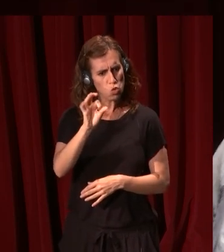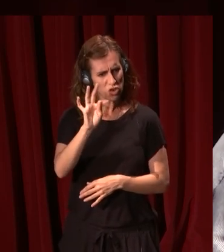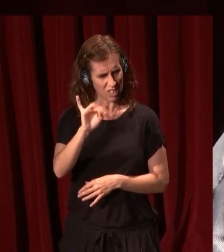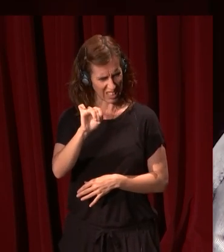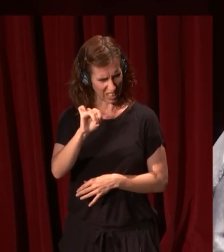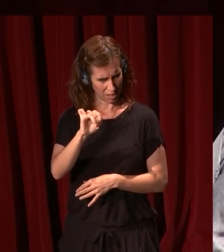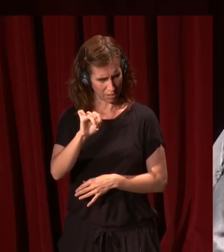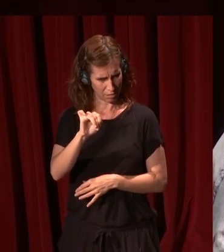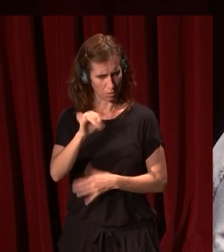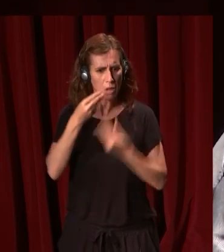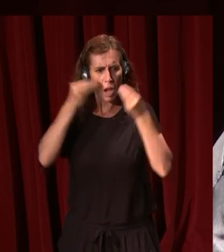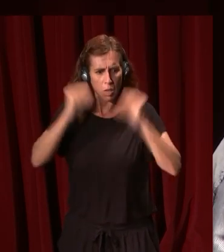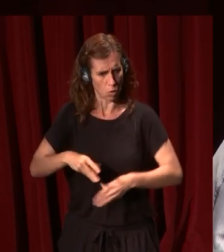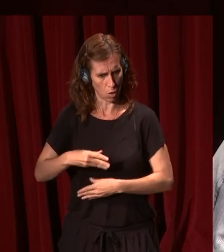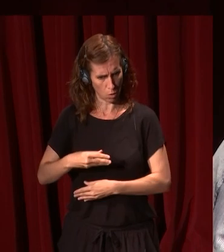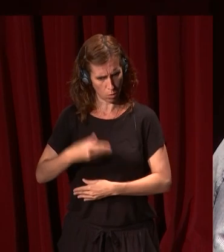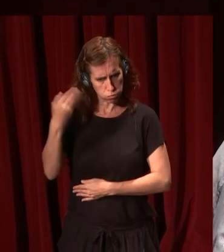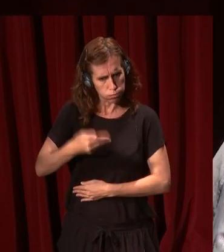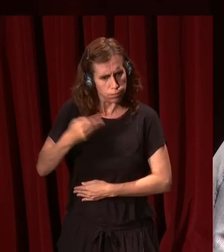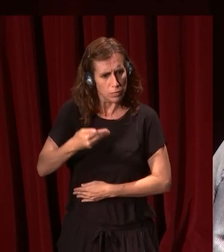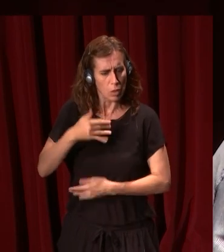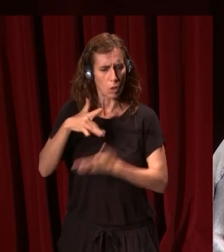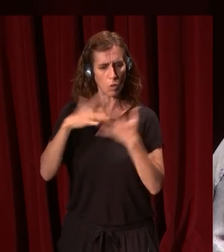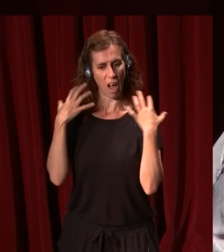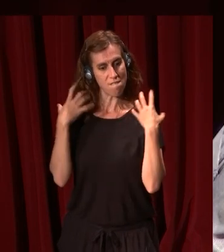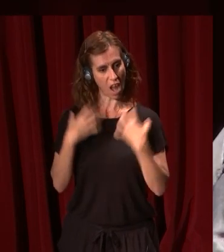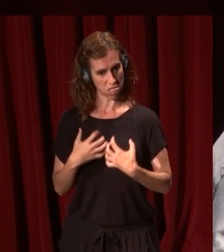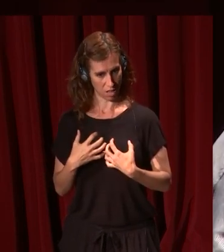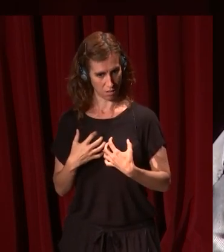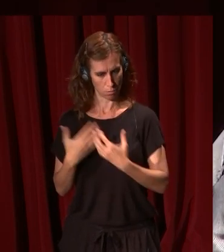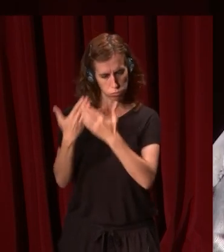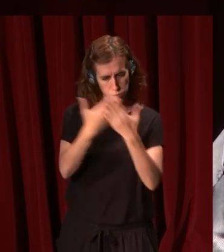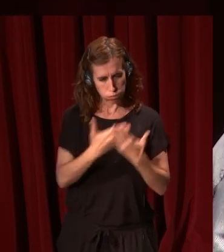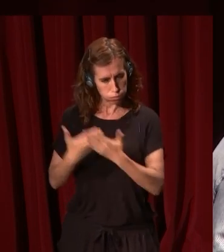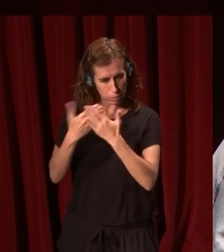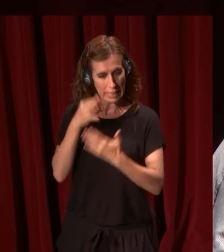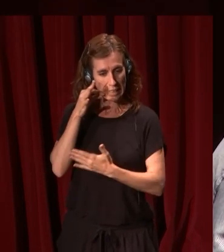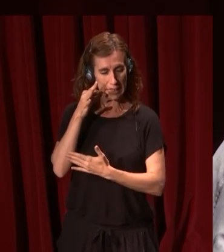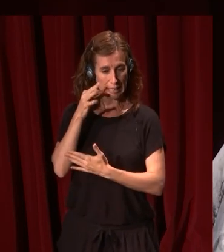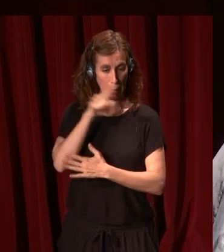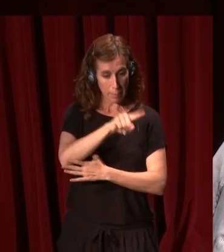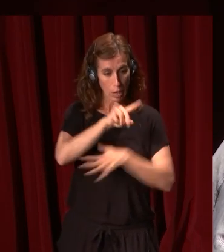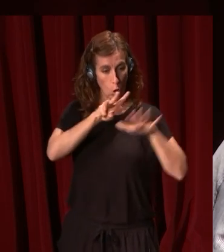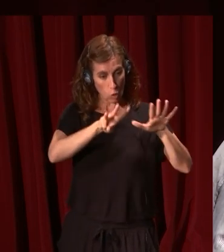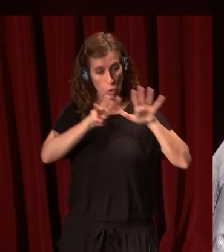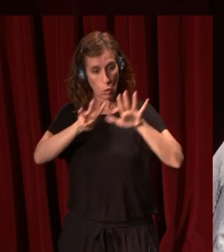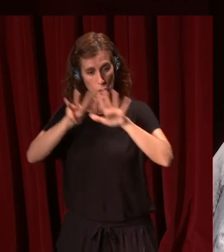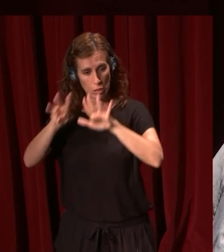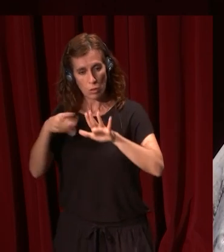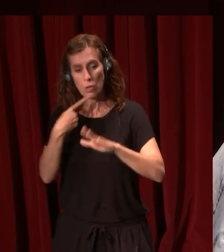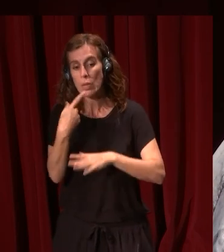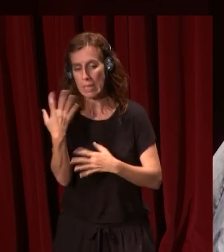eminente, que es una de las personas que primero estudia Velázquez, en su libro Velázquez y su siglo, de 1888, dice lo siguiente.